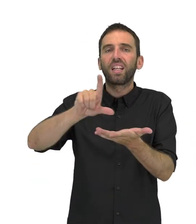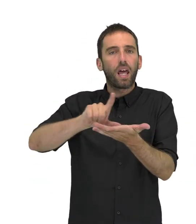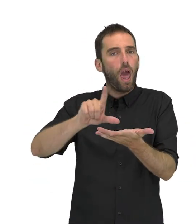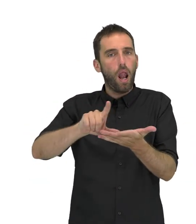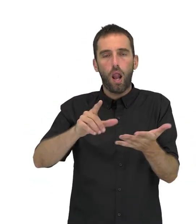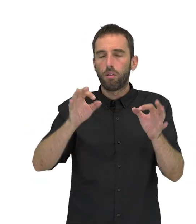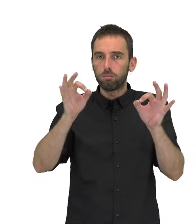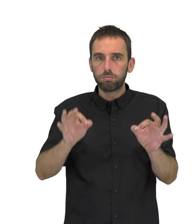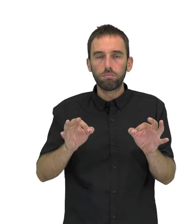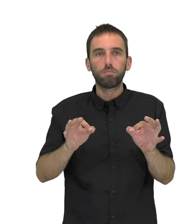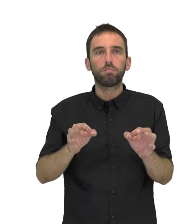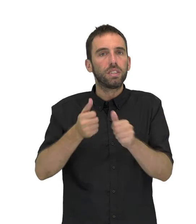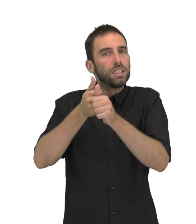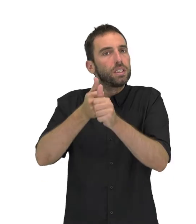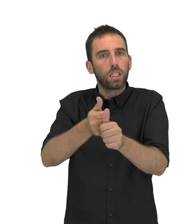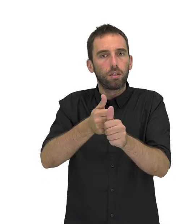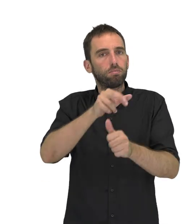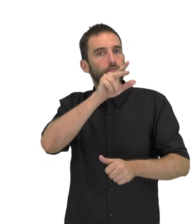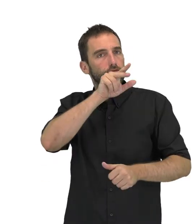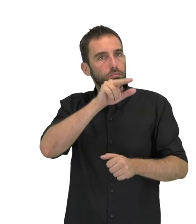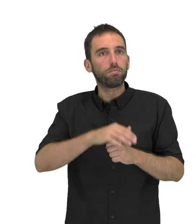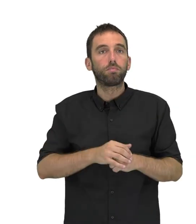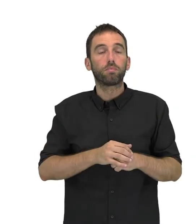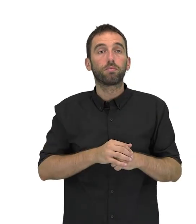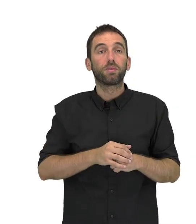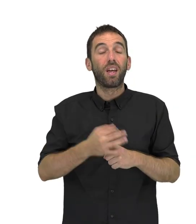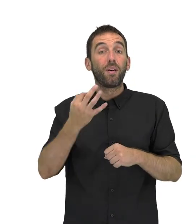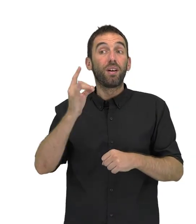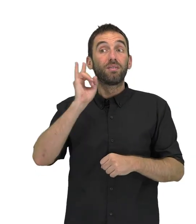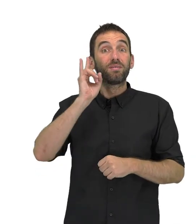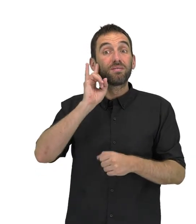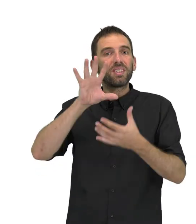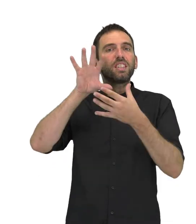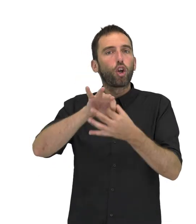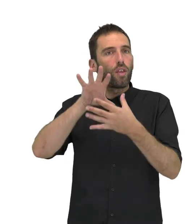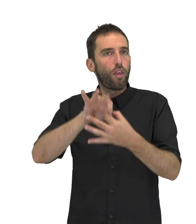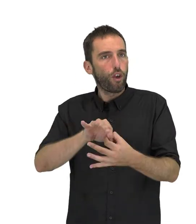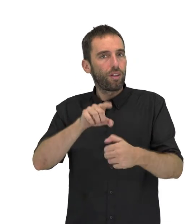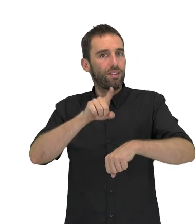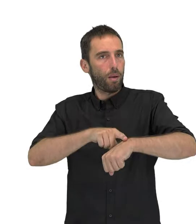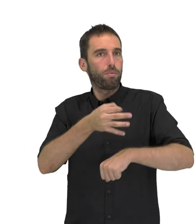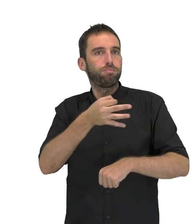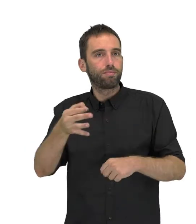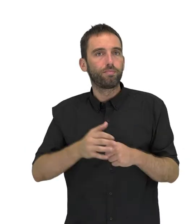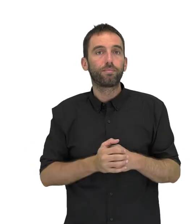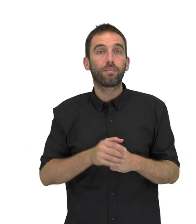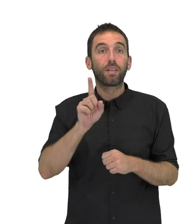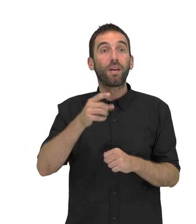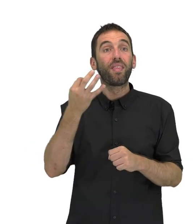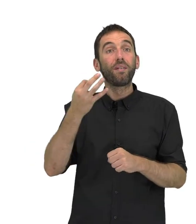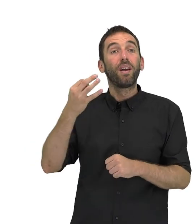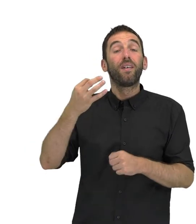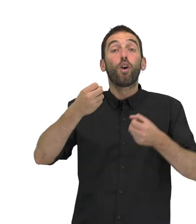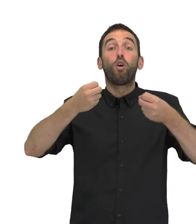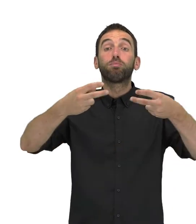audio. Deben subtitularse las voces en off, es decir, las voces de personajes que no salen en pantalla. Los subtítulos